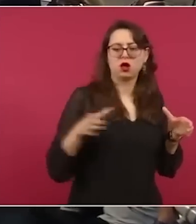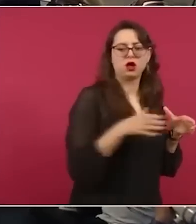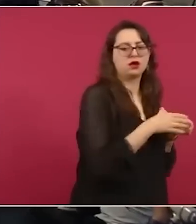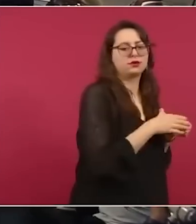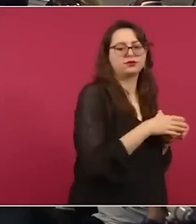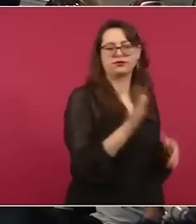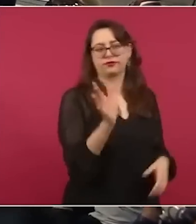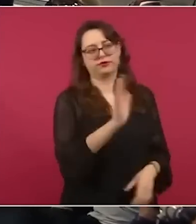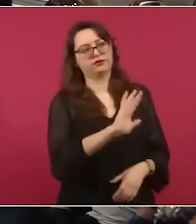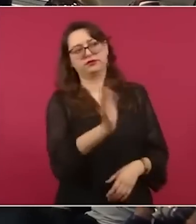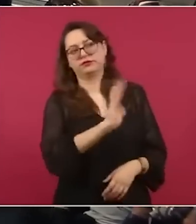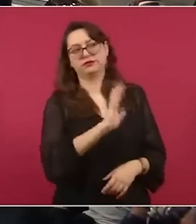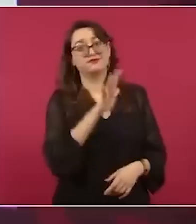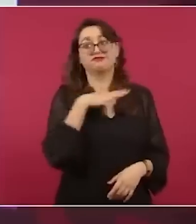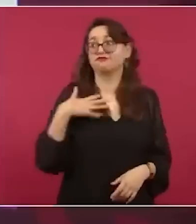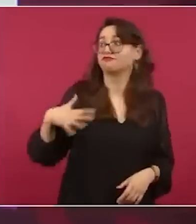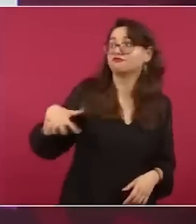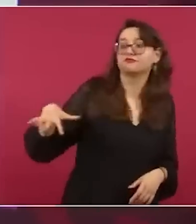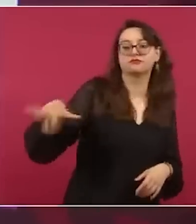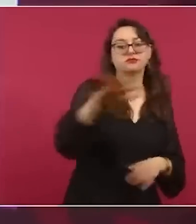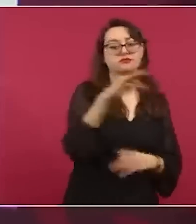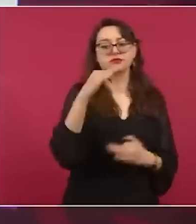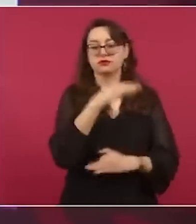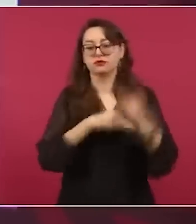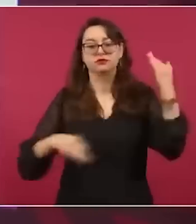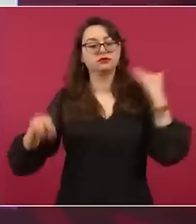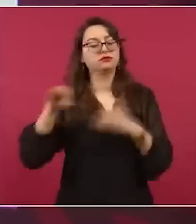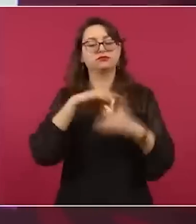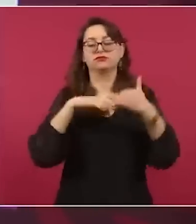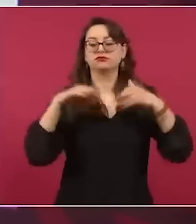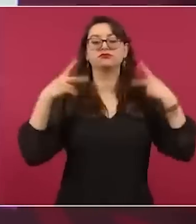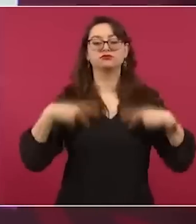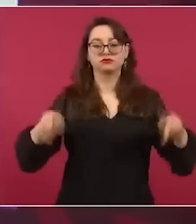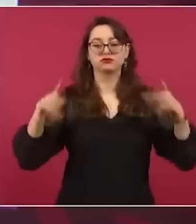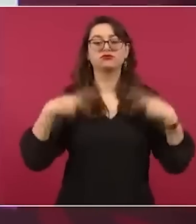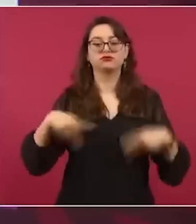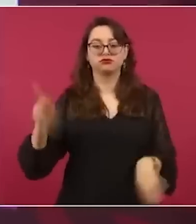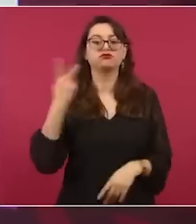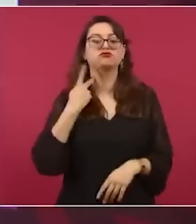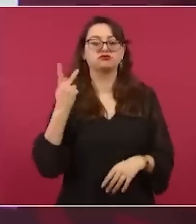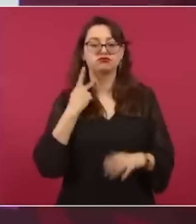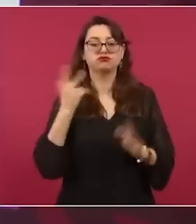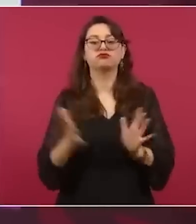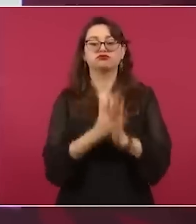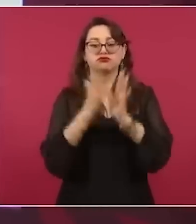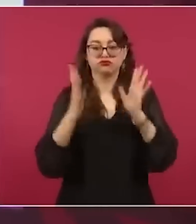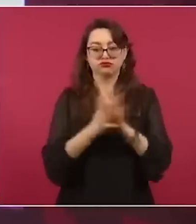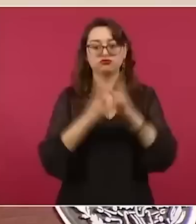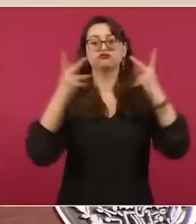la política es asunto de todos y el pueblo es sabio,